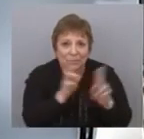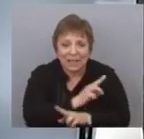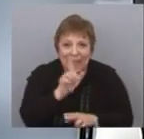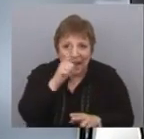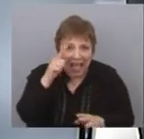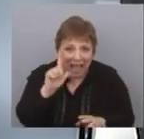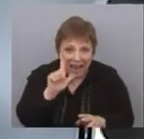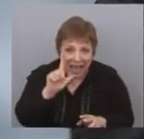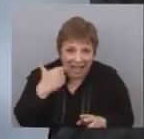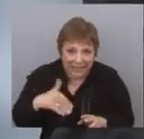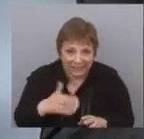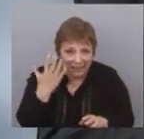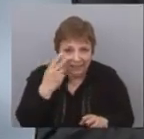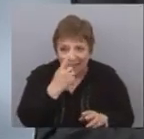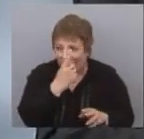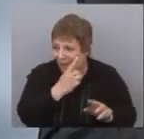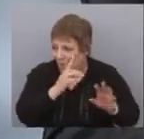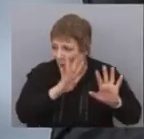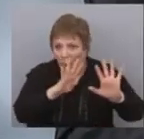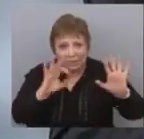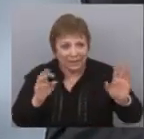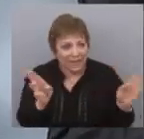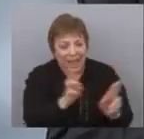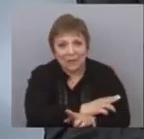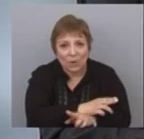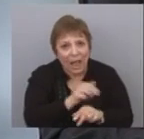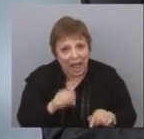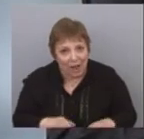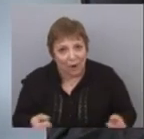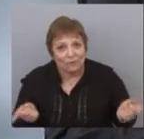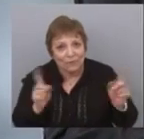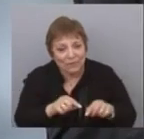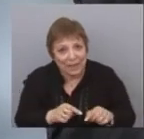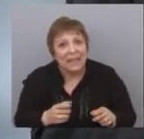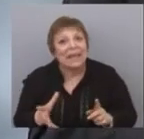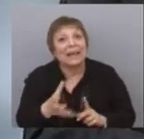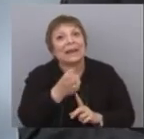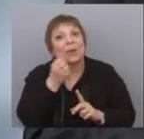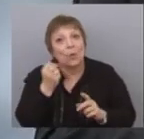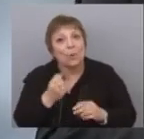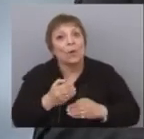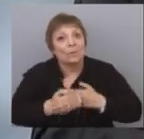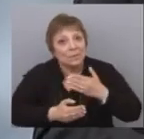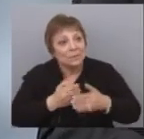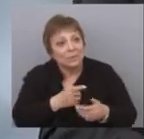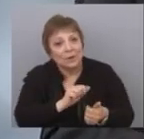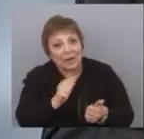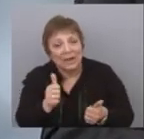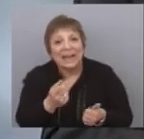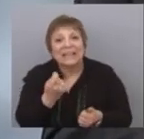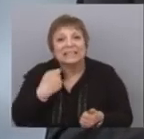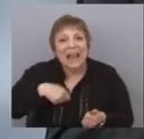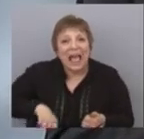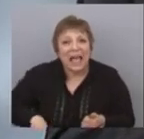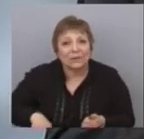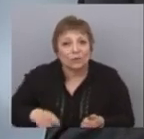Lacalle en los años 90, y se restablecieron como manera de recuperar fuertemente, y así sucedió, salario real para